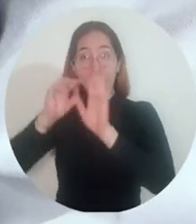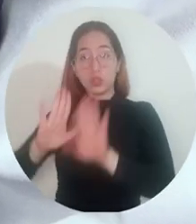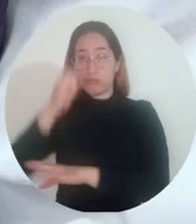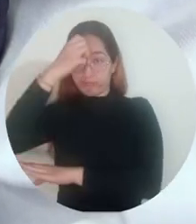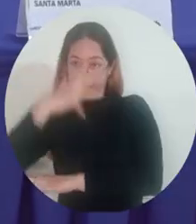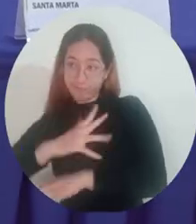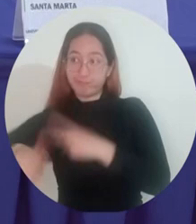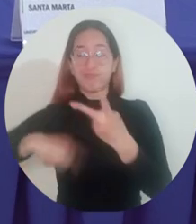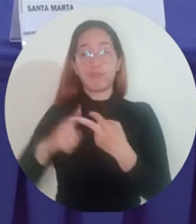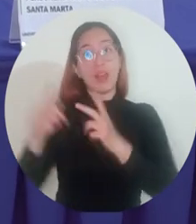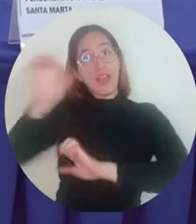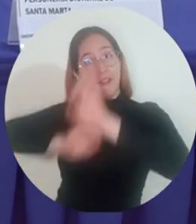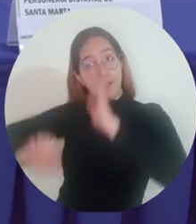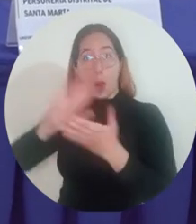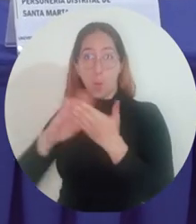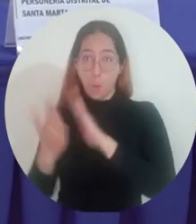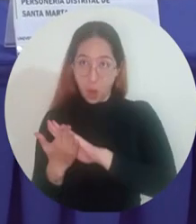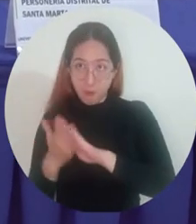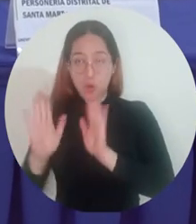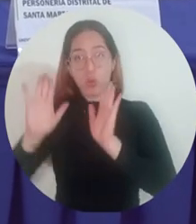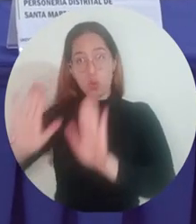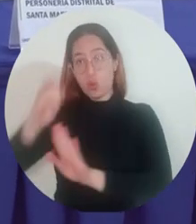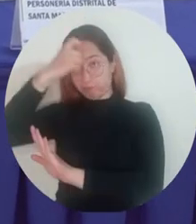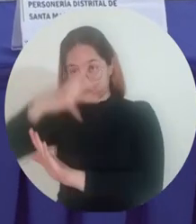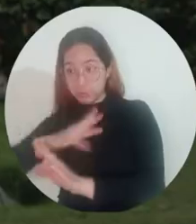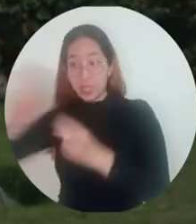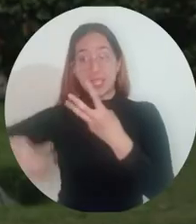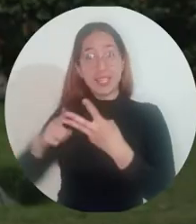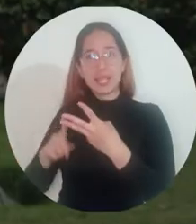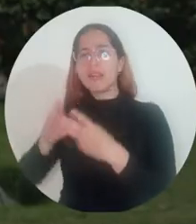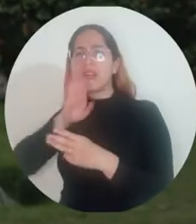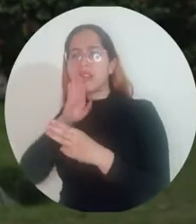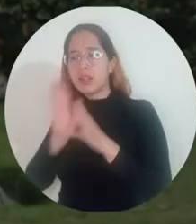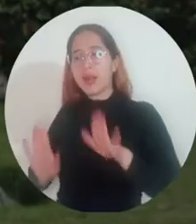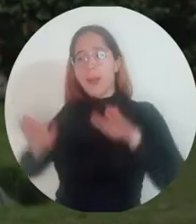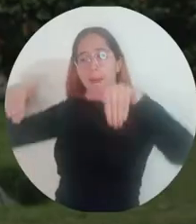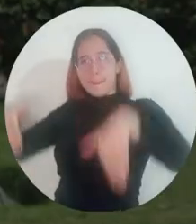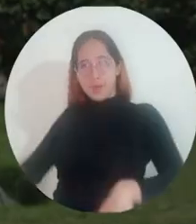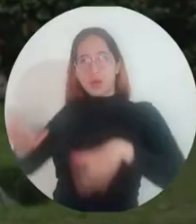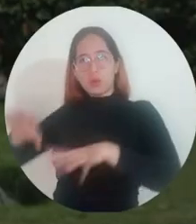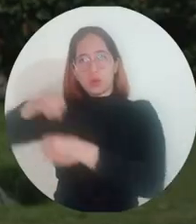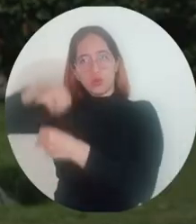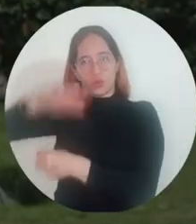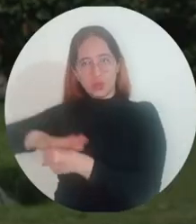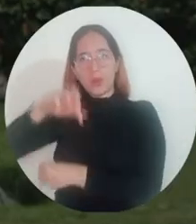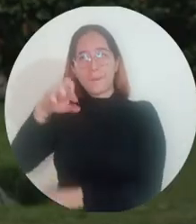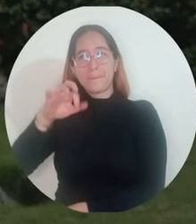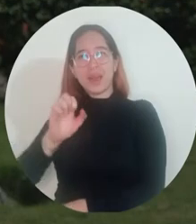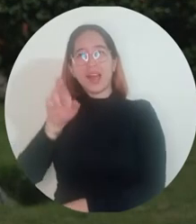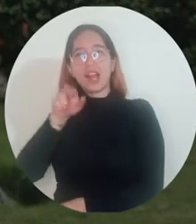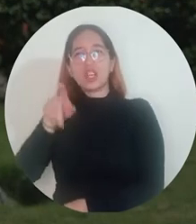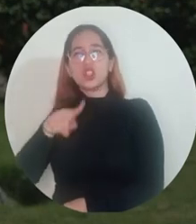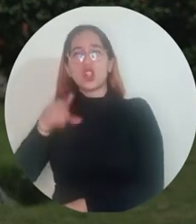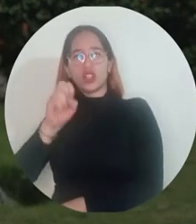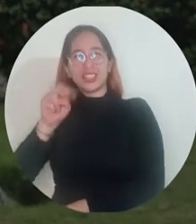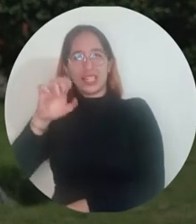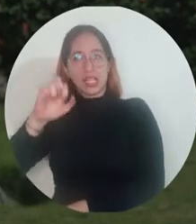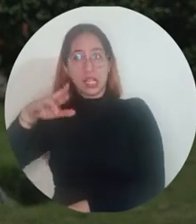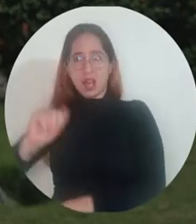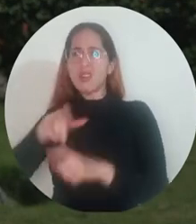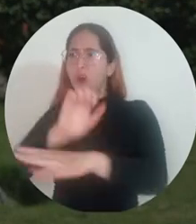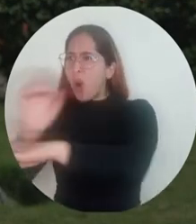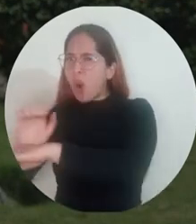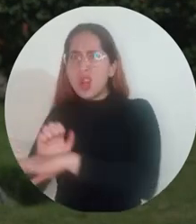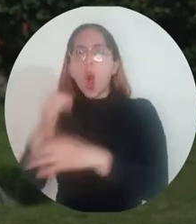Inspección, Vigilancia y Control como la Procuraduría Regional del Magdalena, la Defensoría del Pueblo Regional del Magdalena y